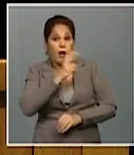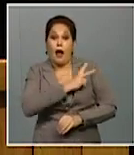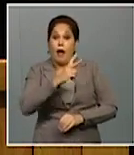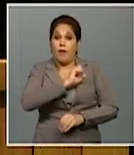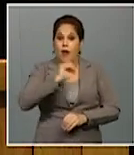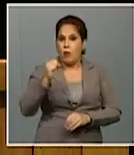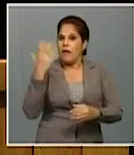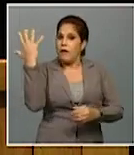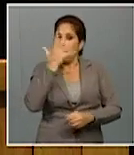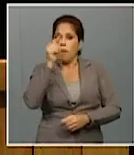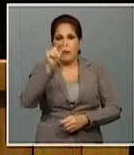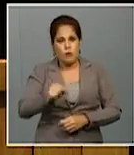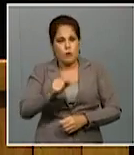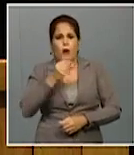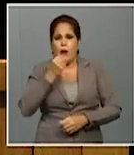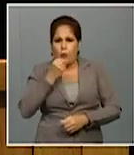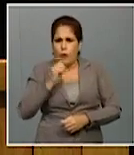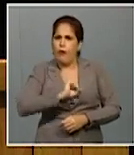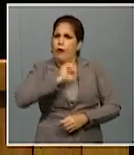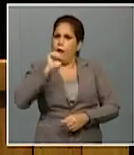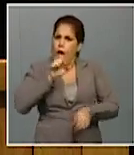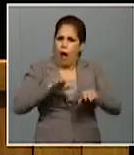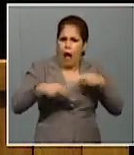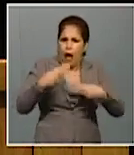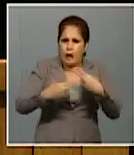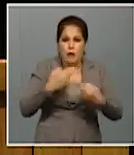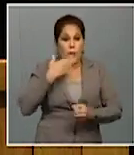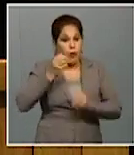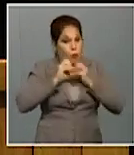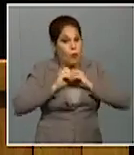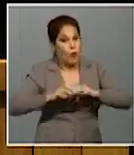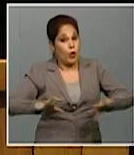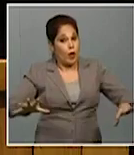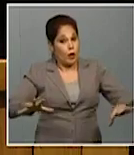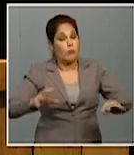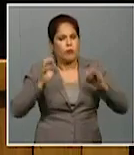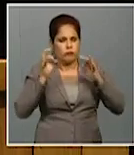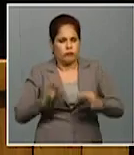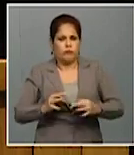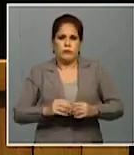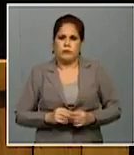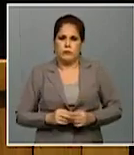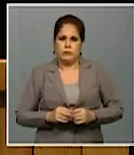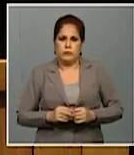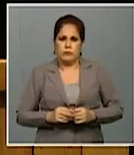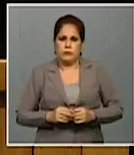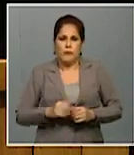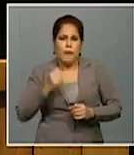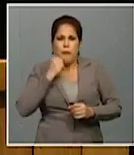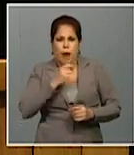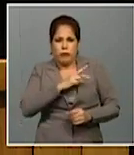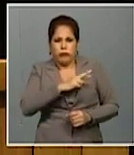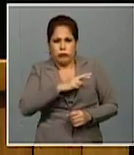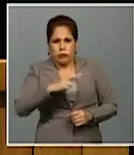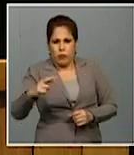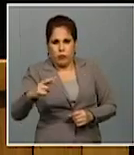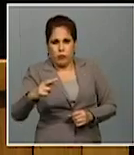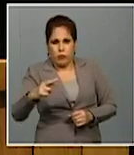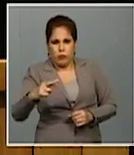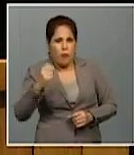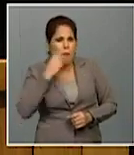vanguardia a quienes seamos capaces de actuar como quienes nos formaron. Lo más revolucionario